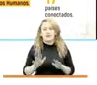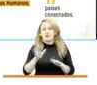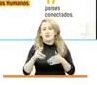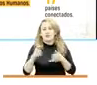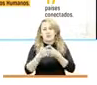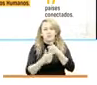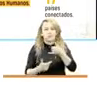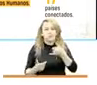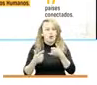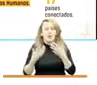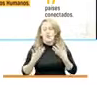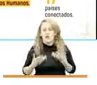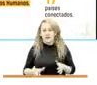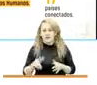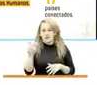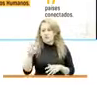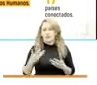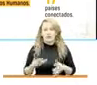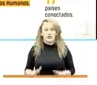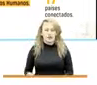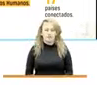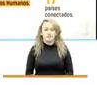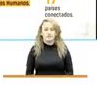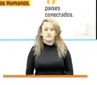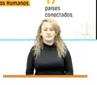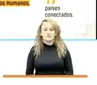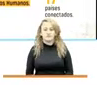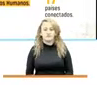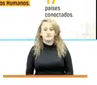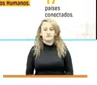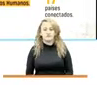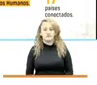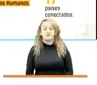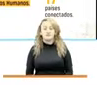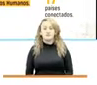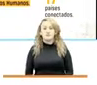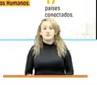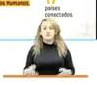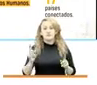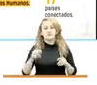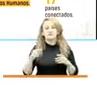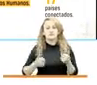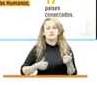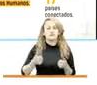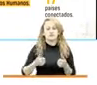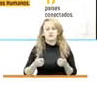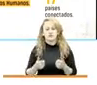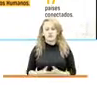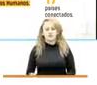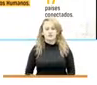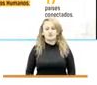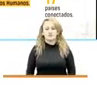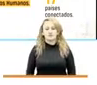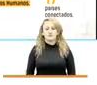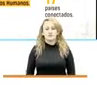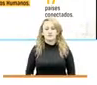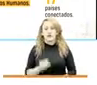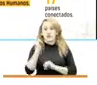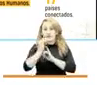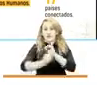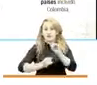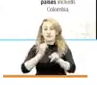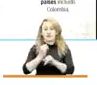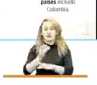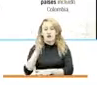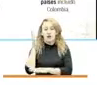parte de cualquier persona. En este campo también se realizó un seminario internacional y